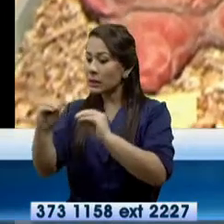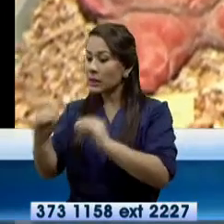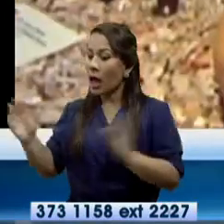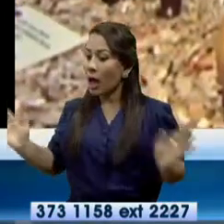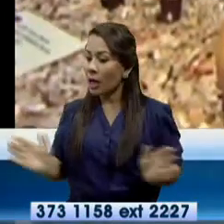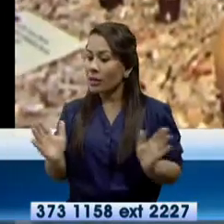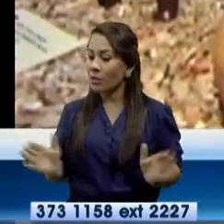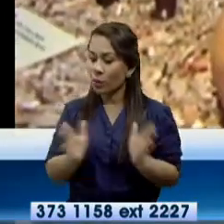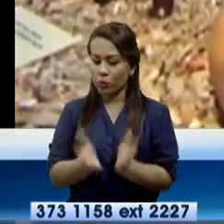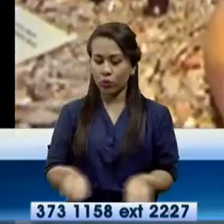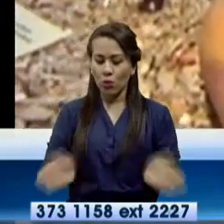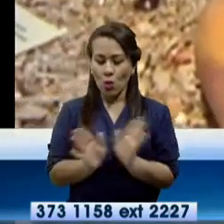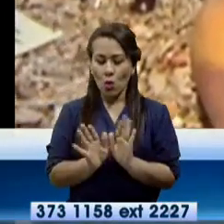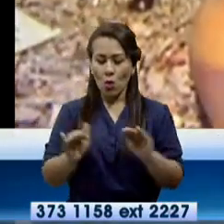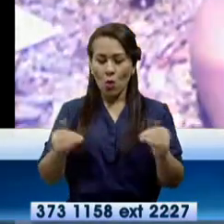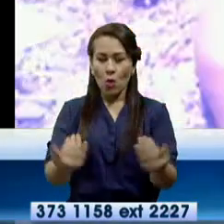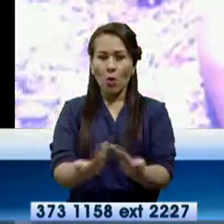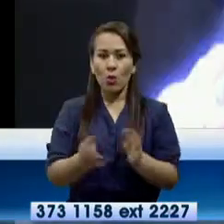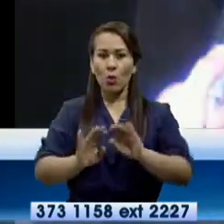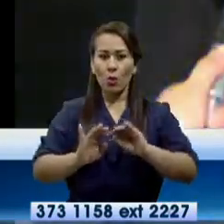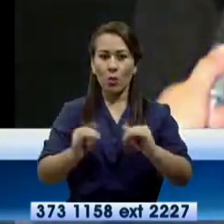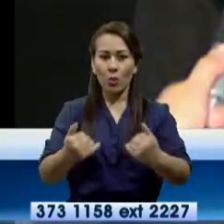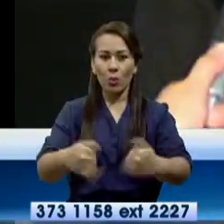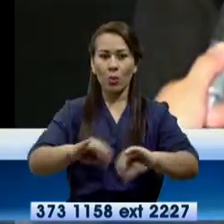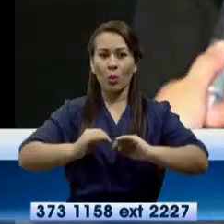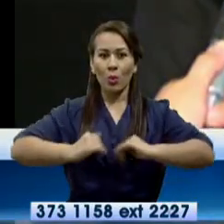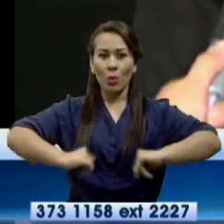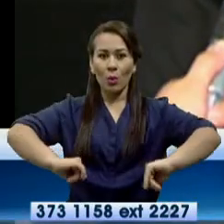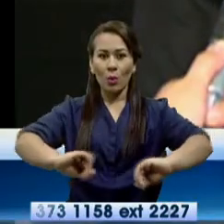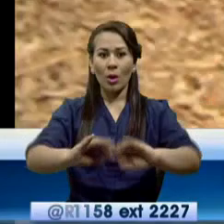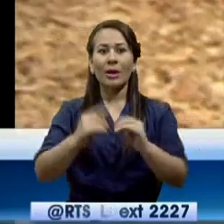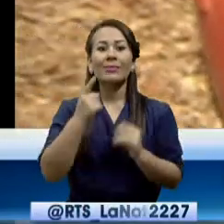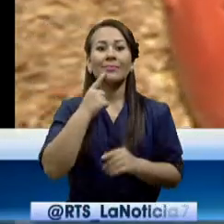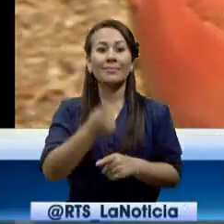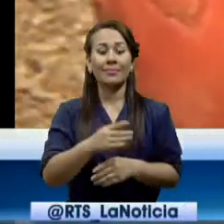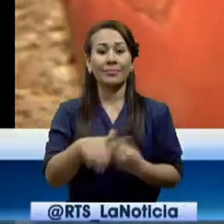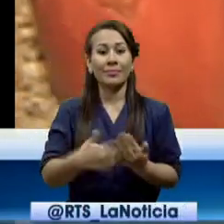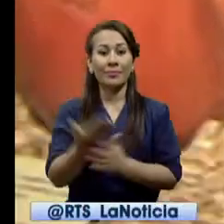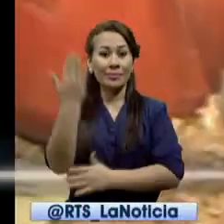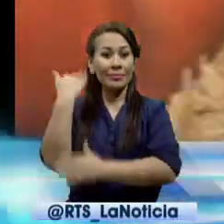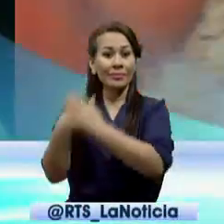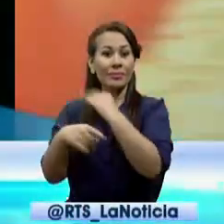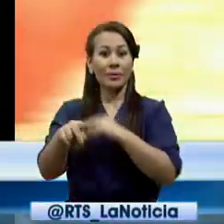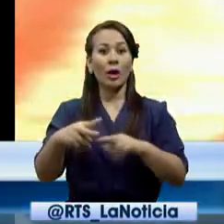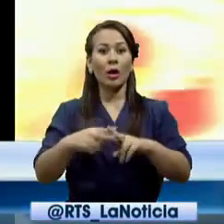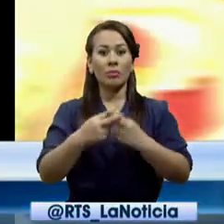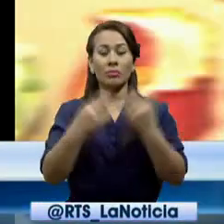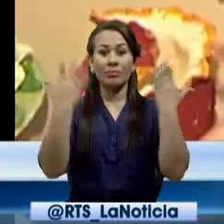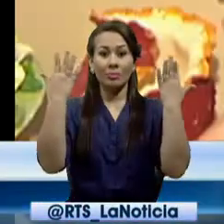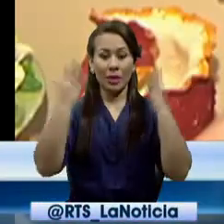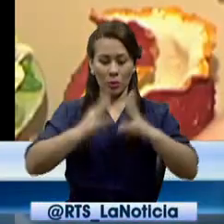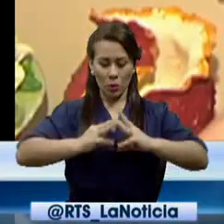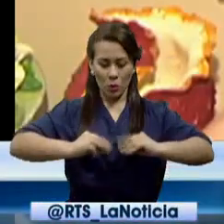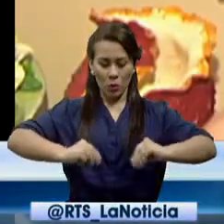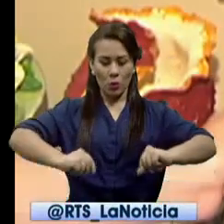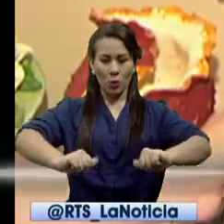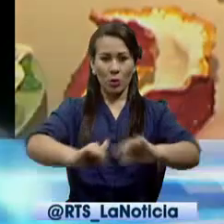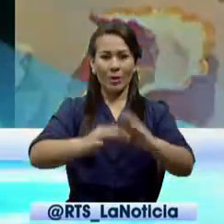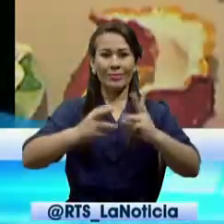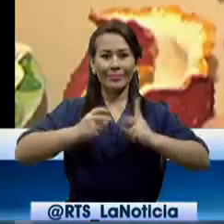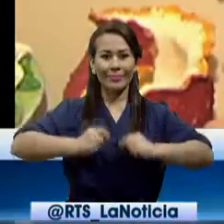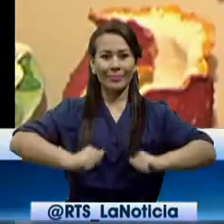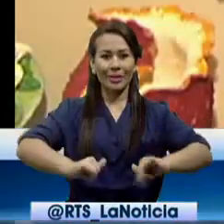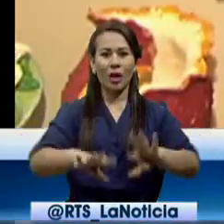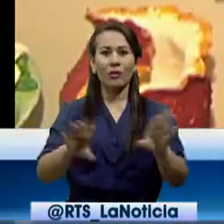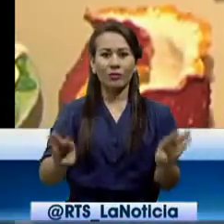al arte en barro. Una botella precolombina. Prácticamente la materia prima siempre es el barro. Aquí en esta obra yo les doy más o